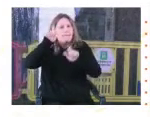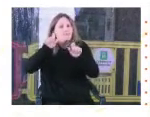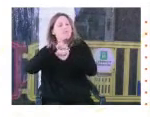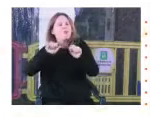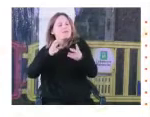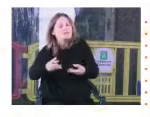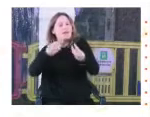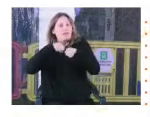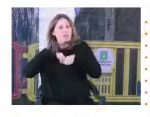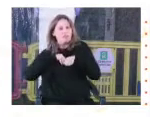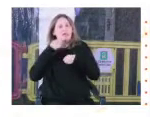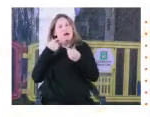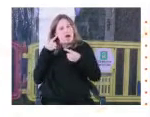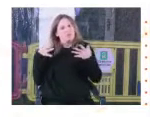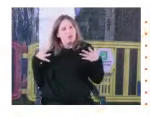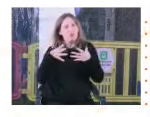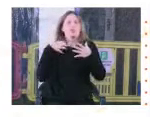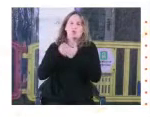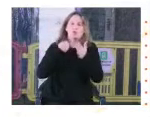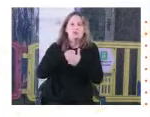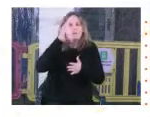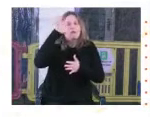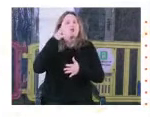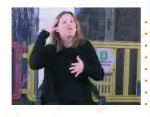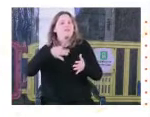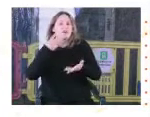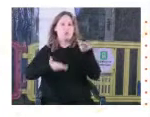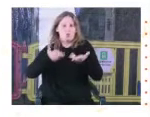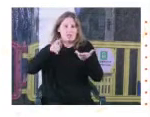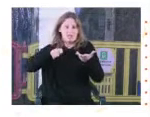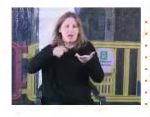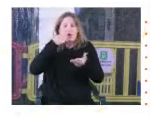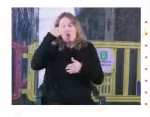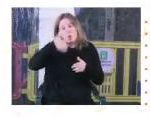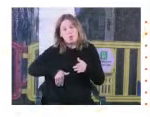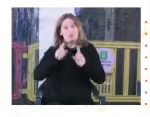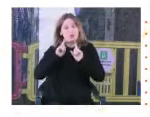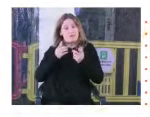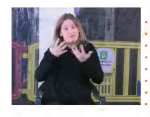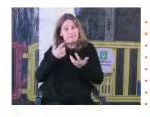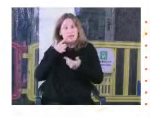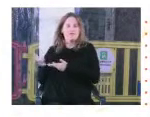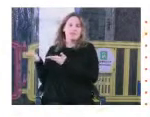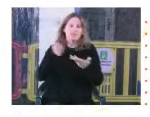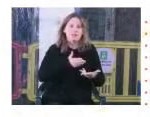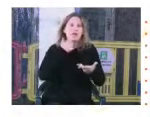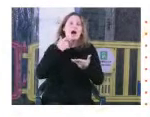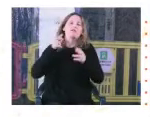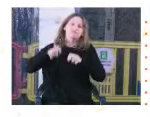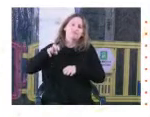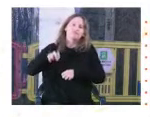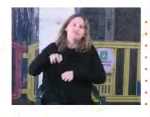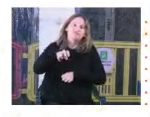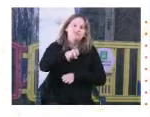propios estos relatos para sumarse a la lucha por memoria y verdad y justicia. Y como última cosa quiero invitar a los recorridos